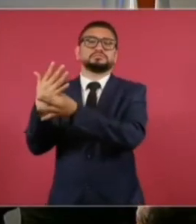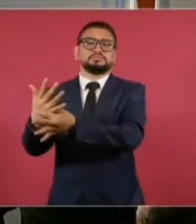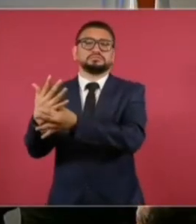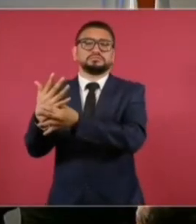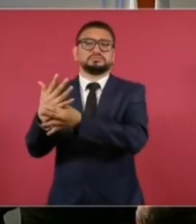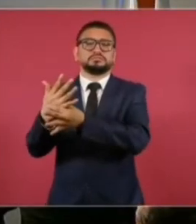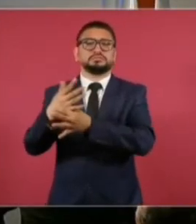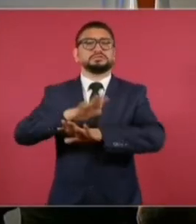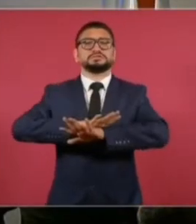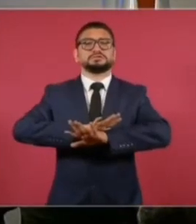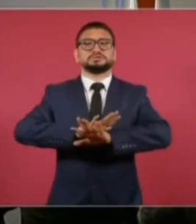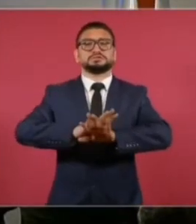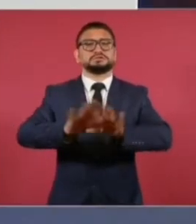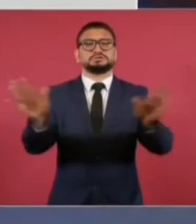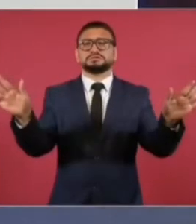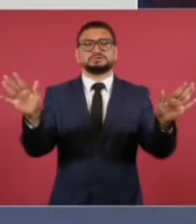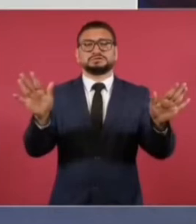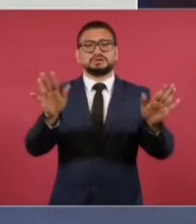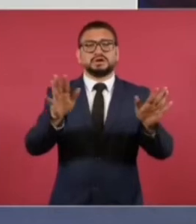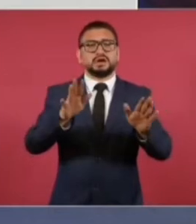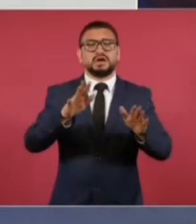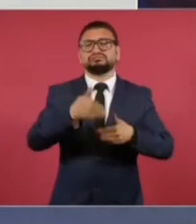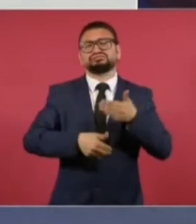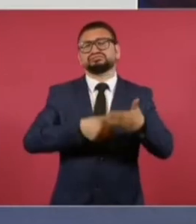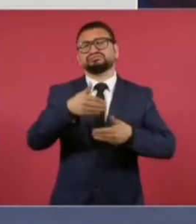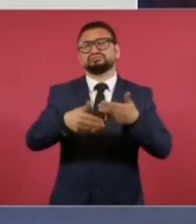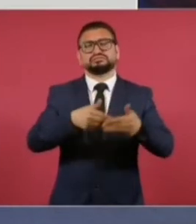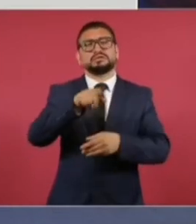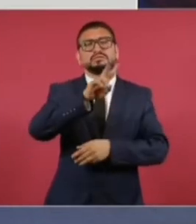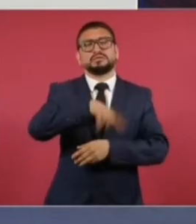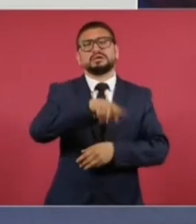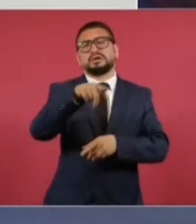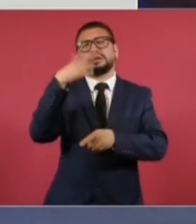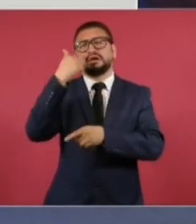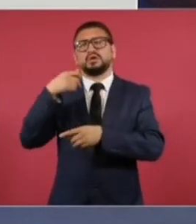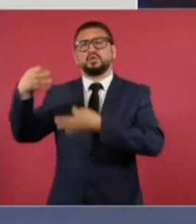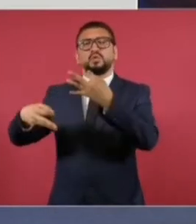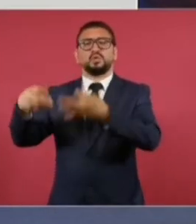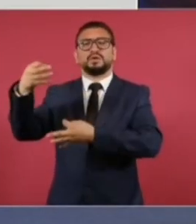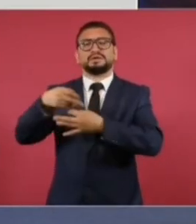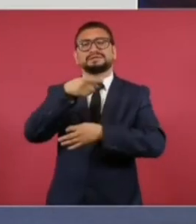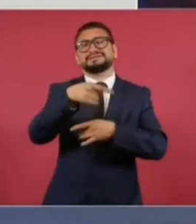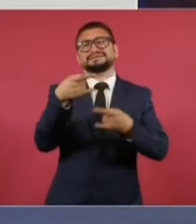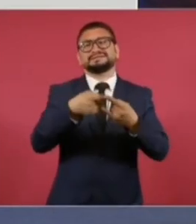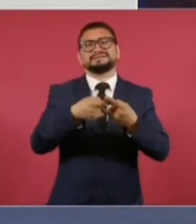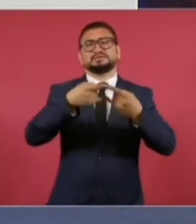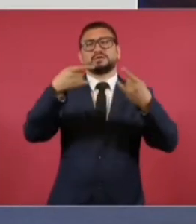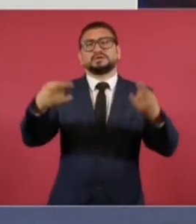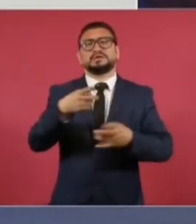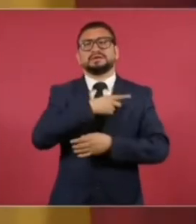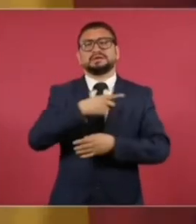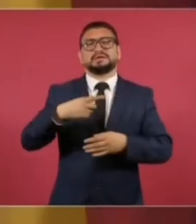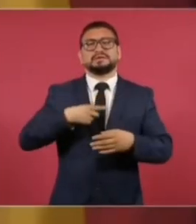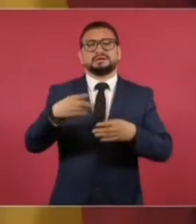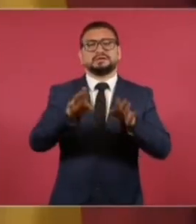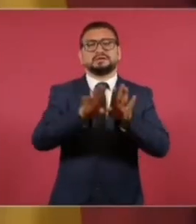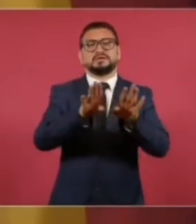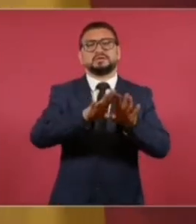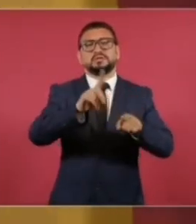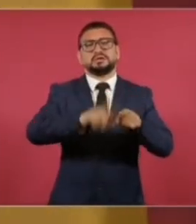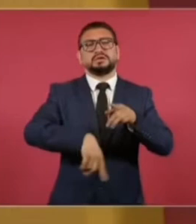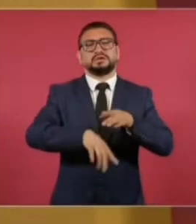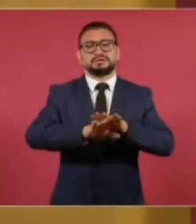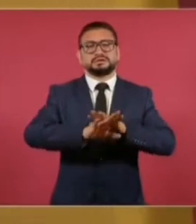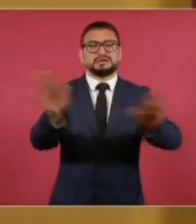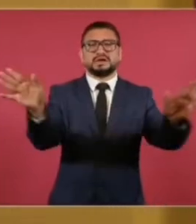seguimiento y le dieron la razón al juez de que ese caso debería ser sobre seguido,